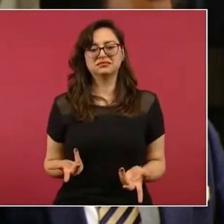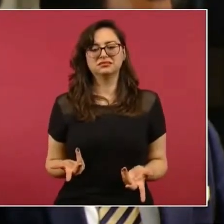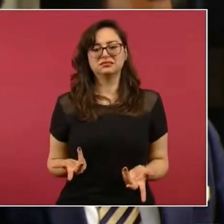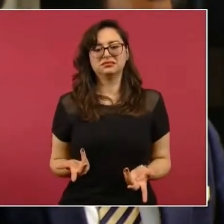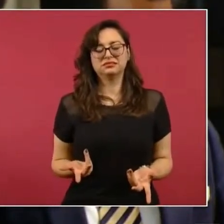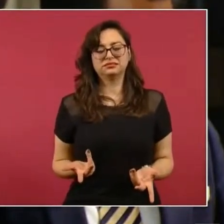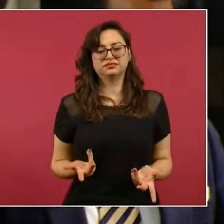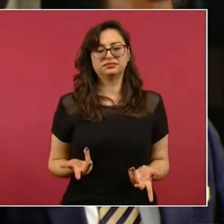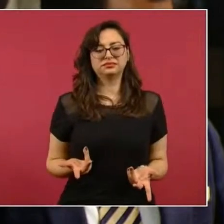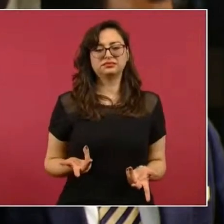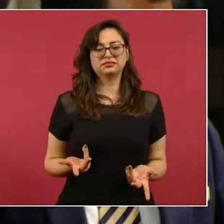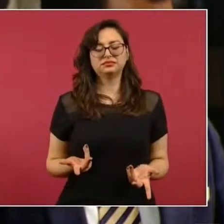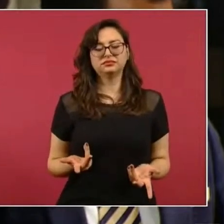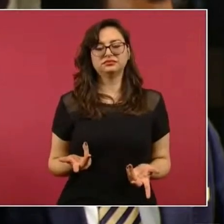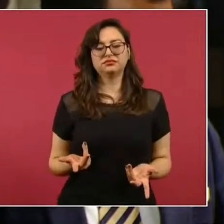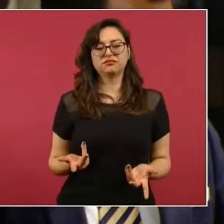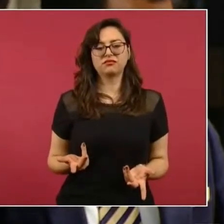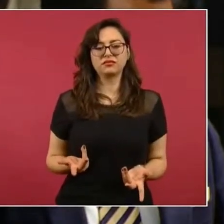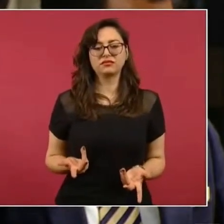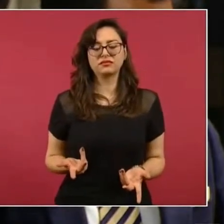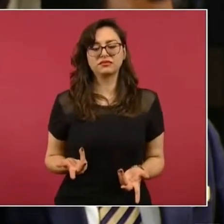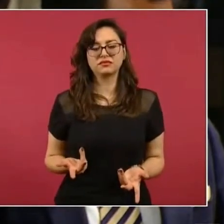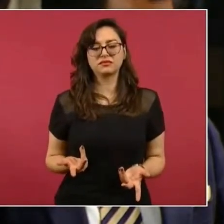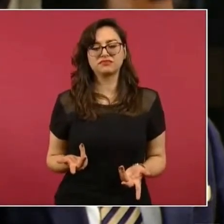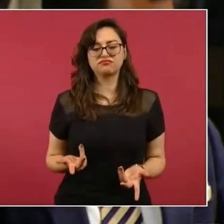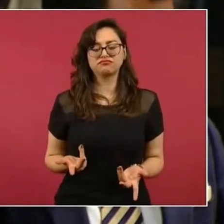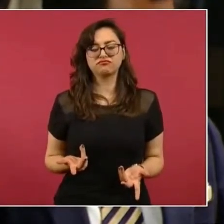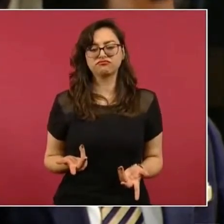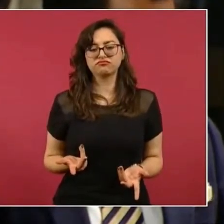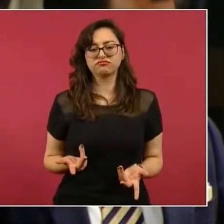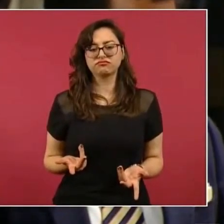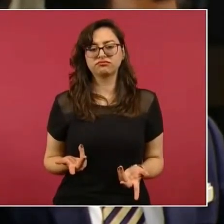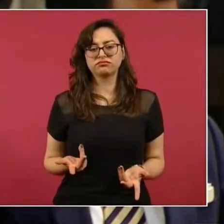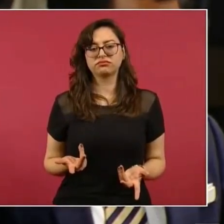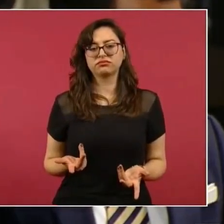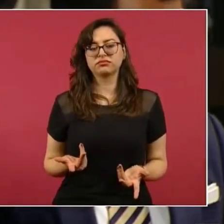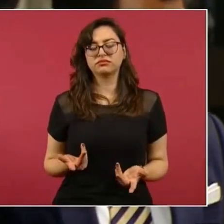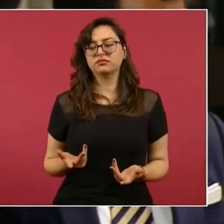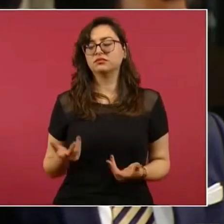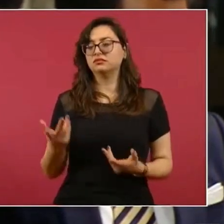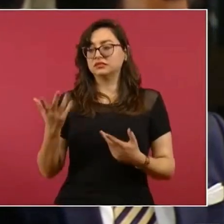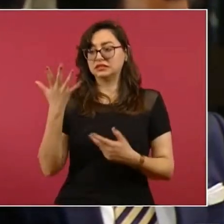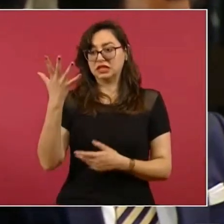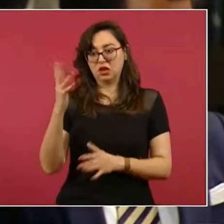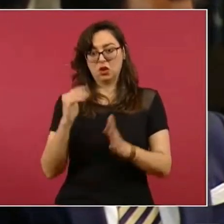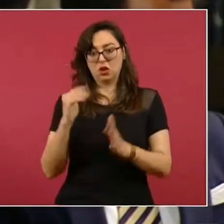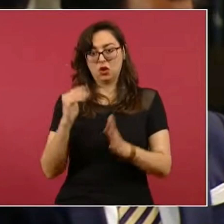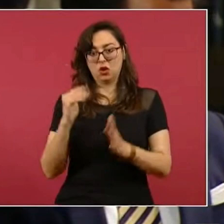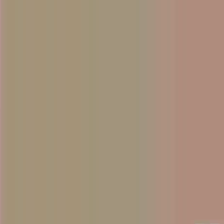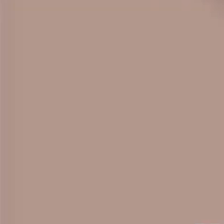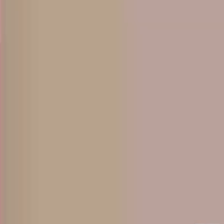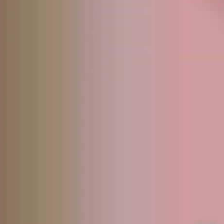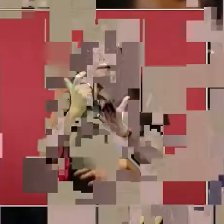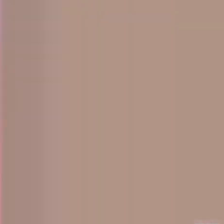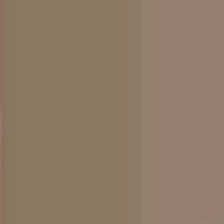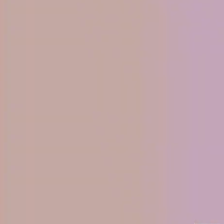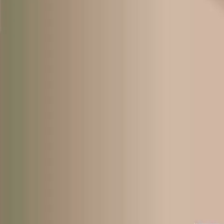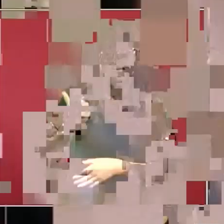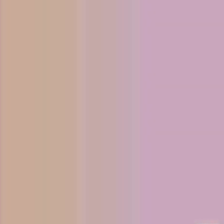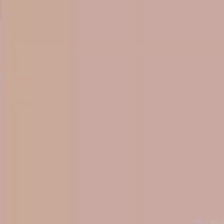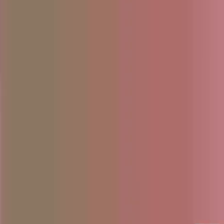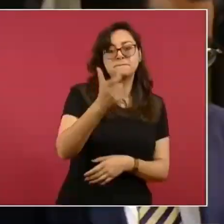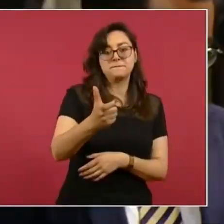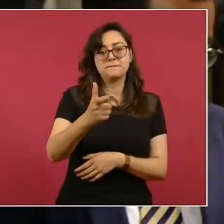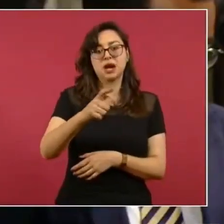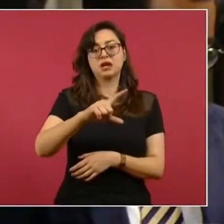se regresa al banco o la editorial regresa millón y medio. O sea, como ya se estaba